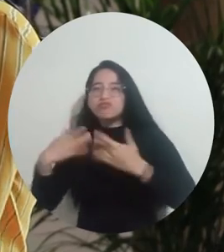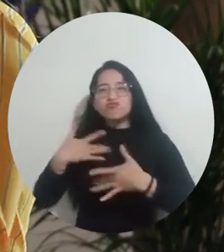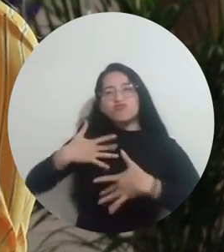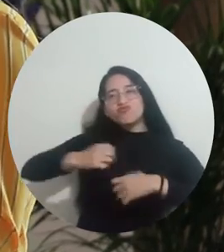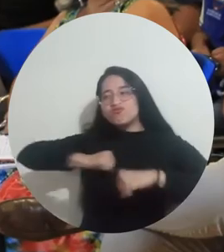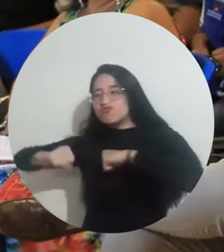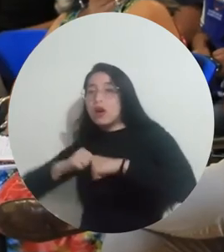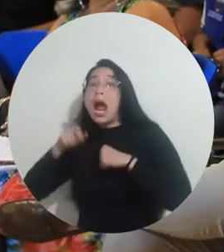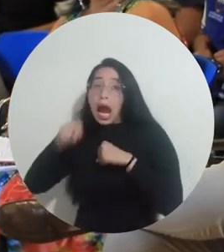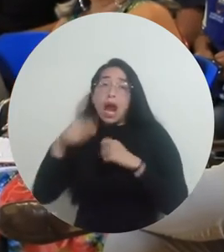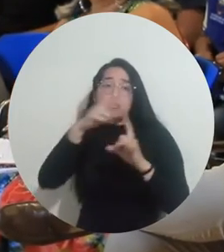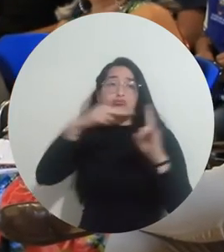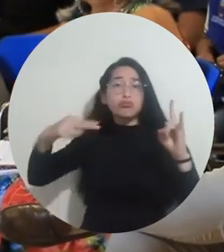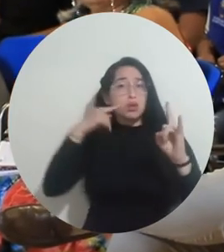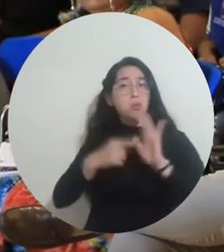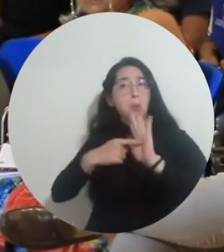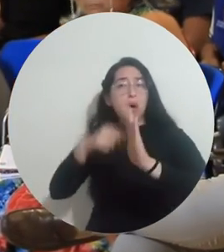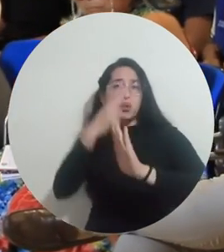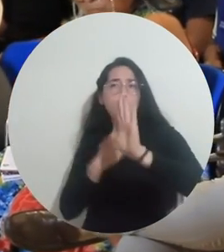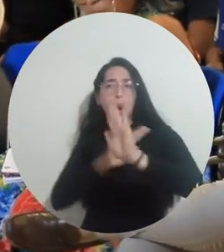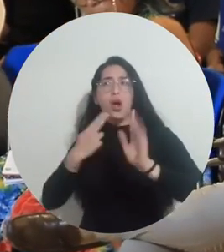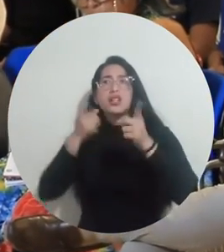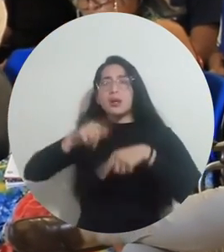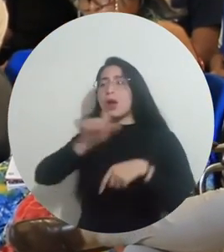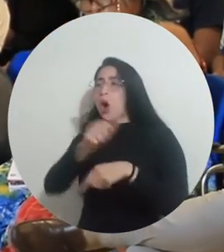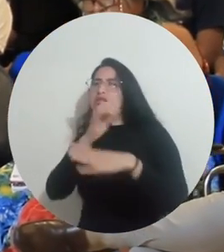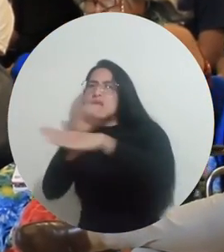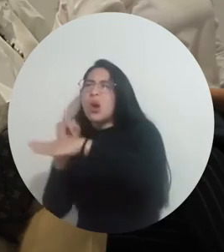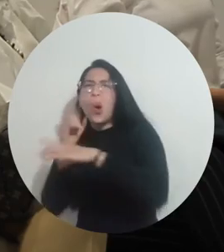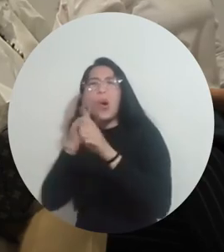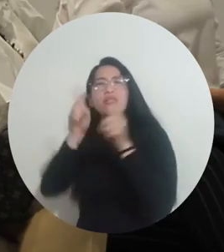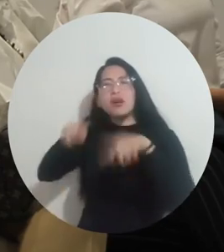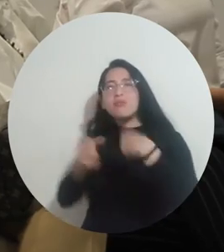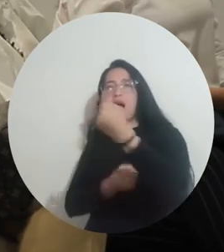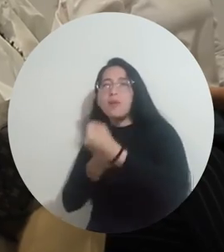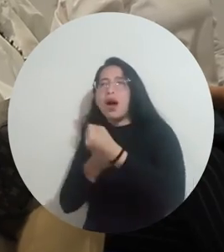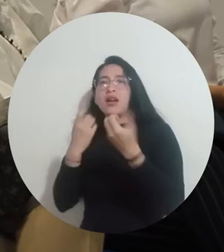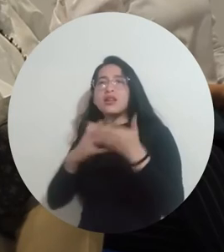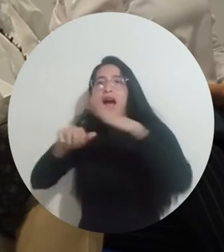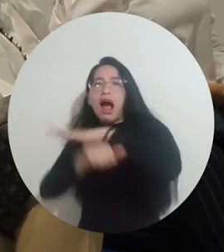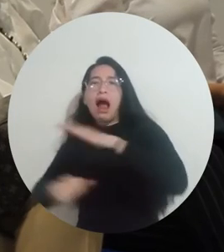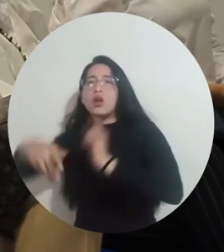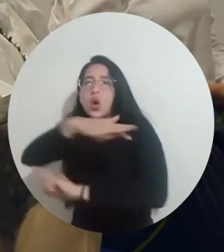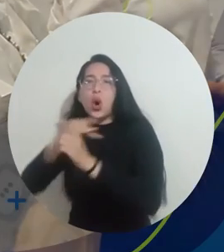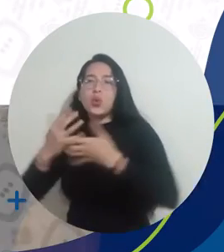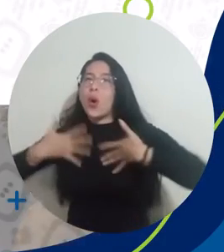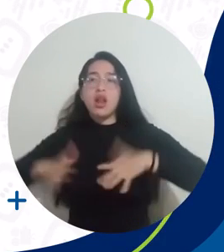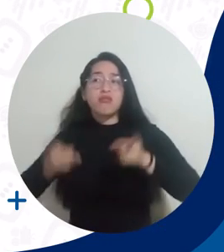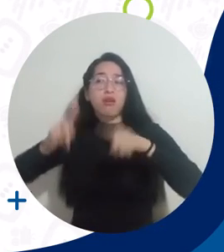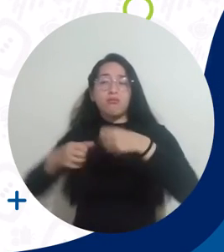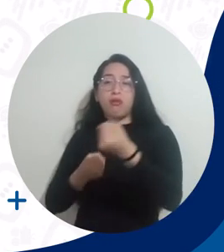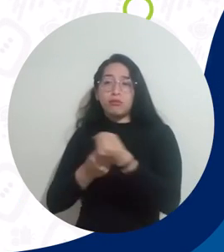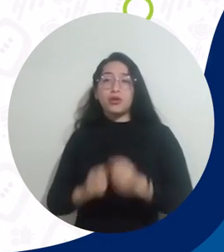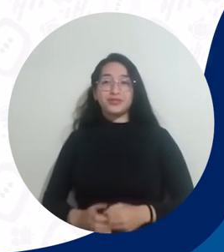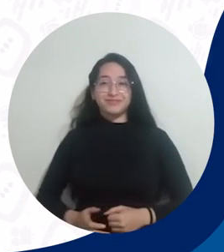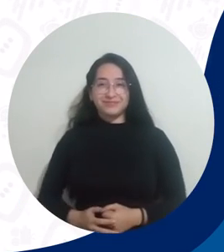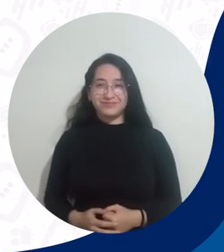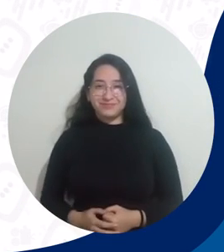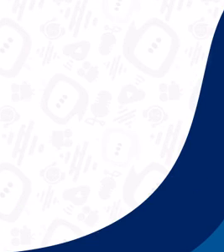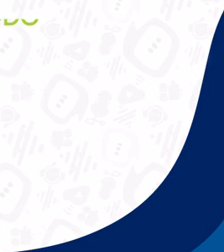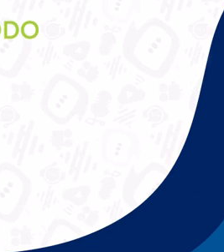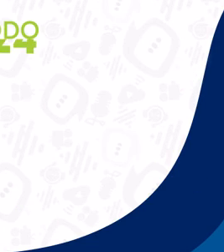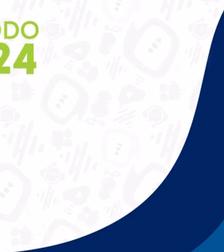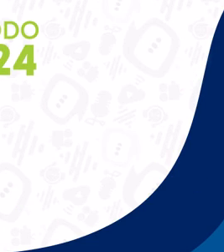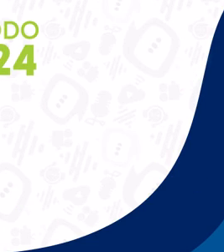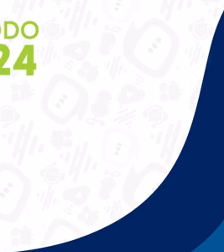corte social y comunitario que también vinculan a otras instituciones que aportan orientación y apoyo en diversas áreas. Universidad del